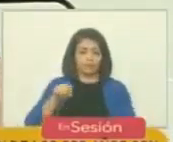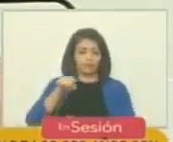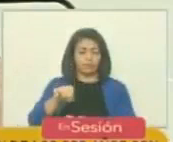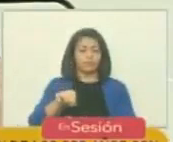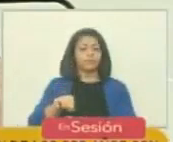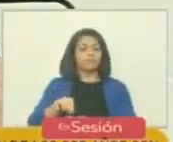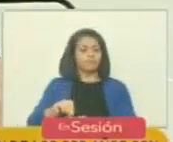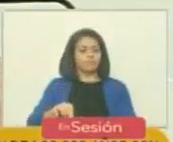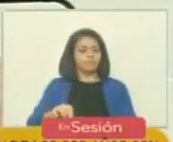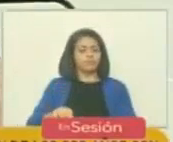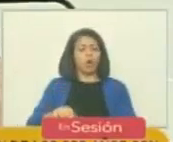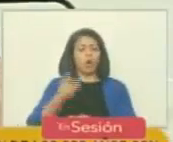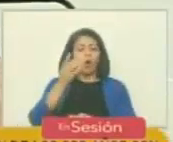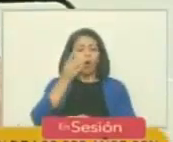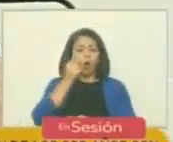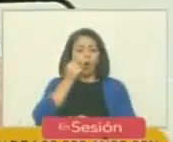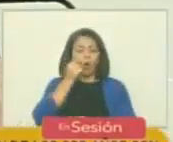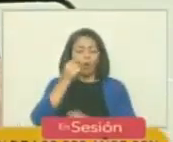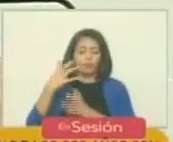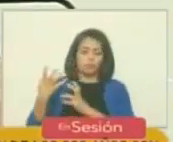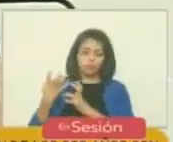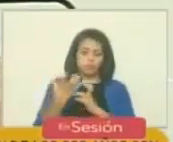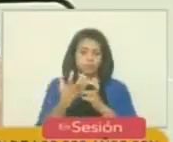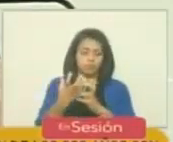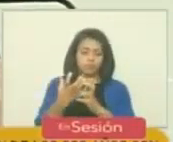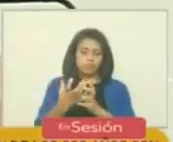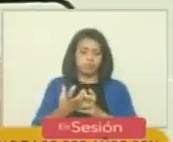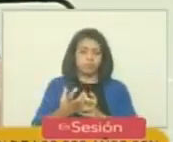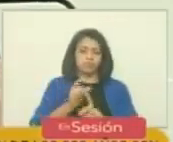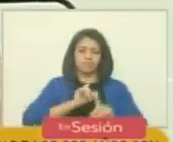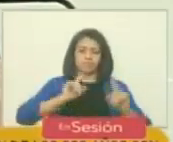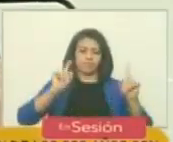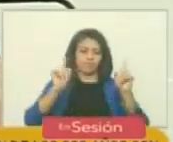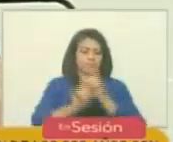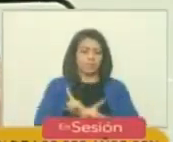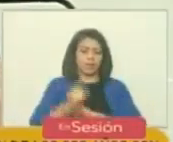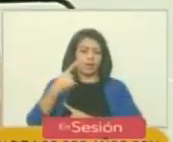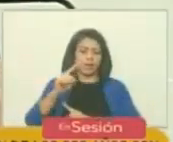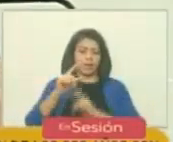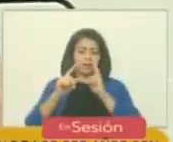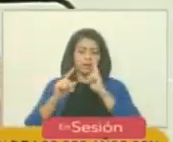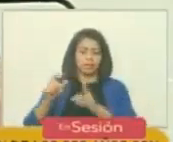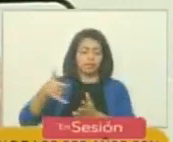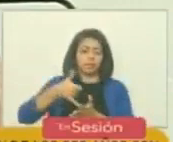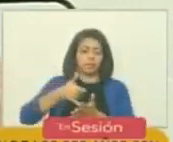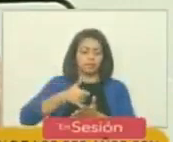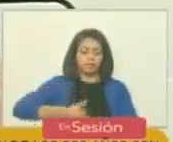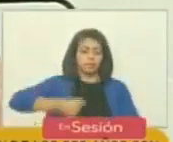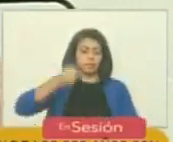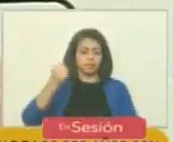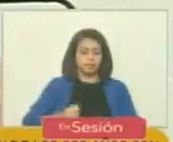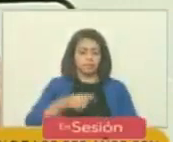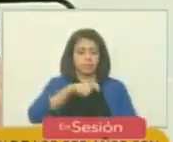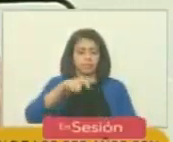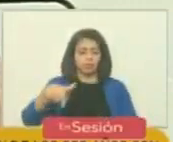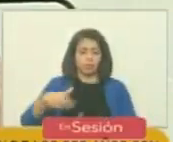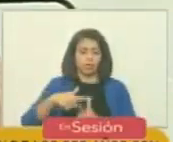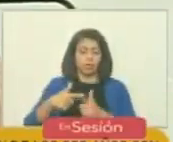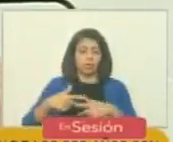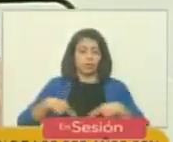con un puñado de hombres, superó una serie de reveses que habrían disuadido a la mayoría de los seres humanos.